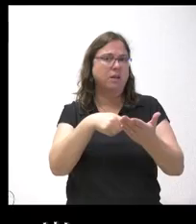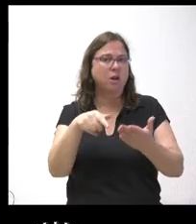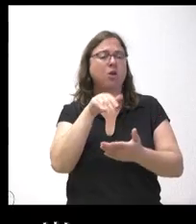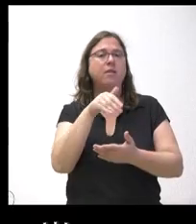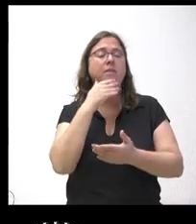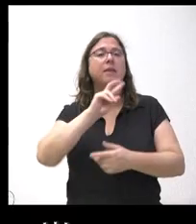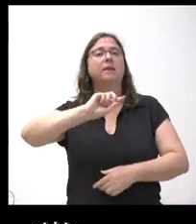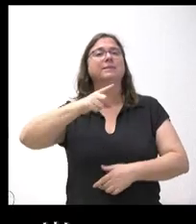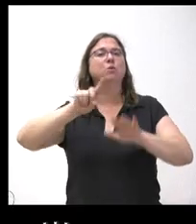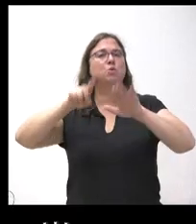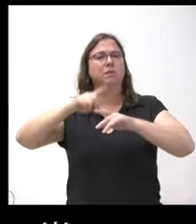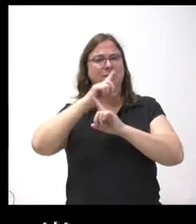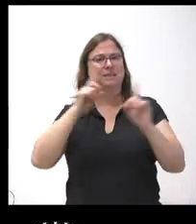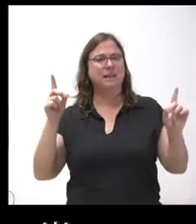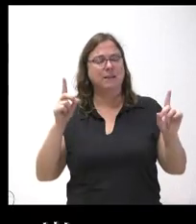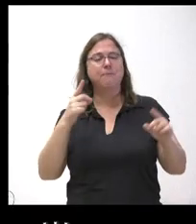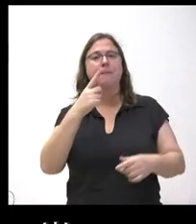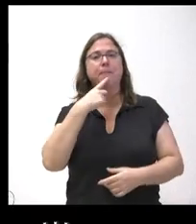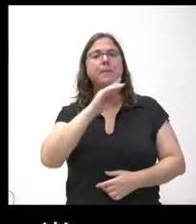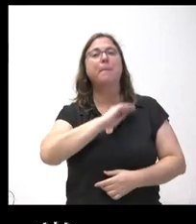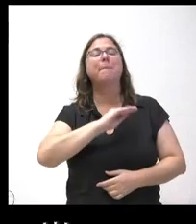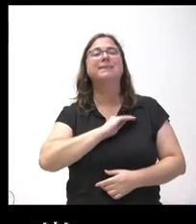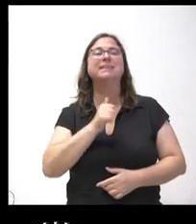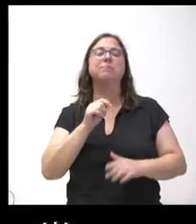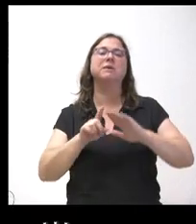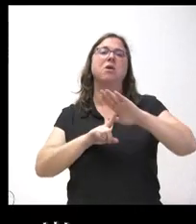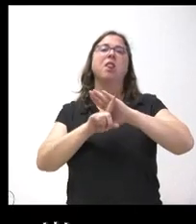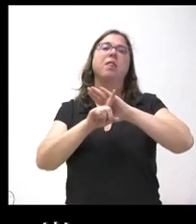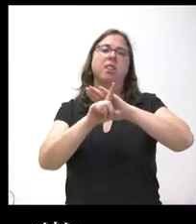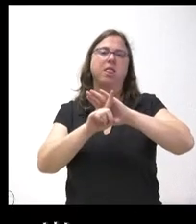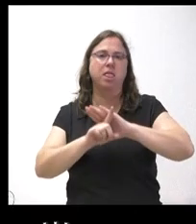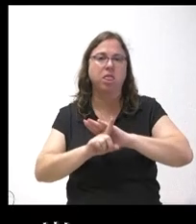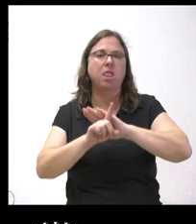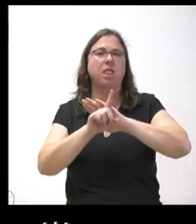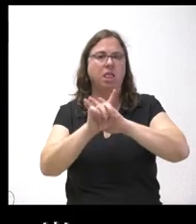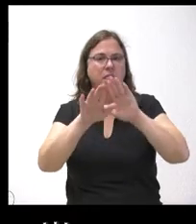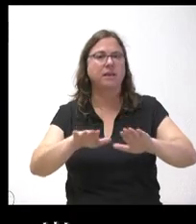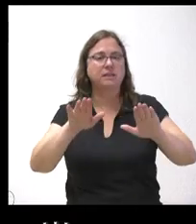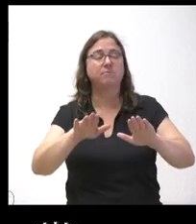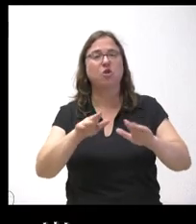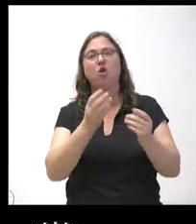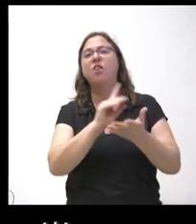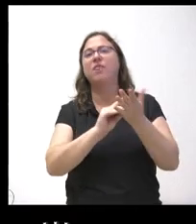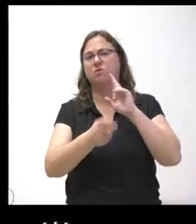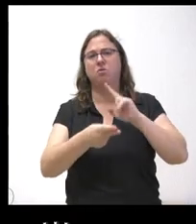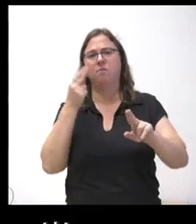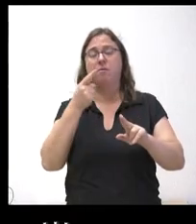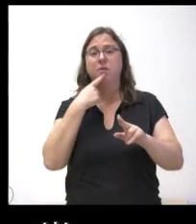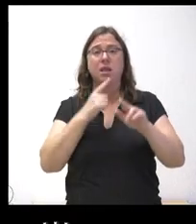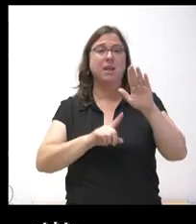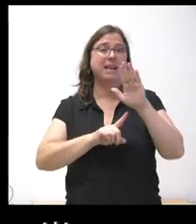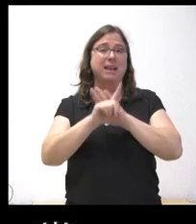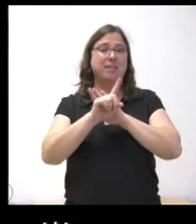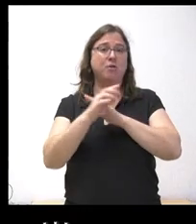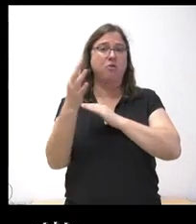semestre del año iba a ser bastante más lento el crecimiento, pero, o sea, si tirando un poco de números rápidos, el crecimiento que tiene que haber